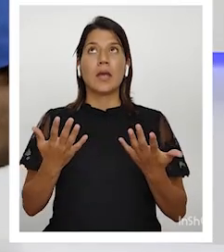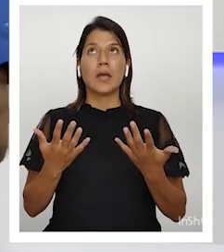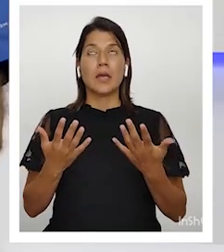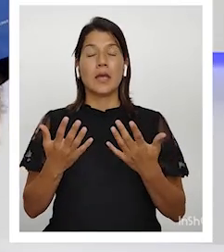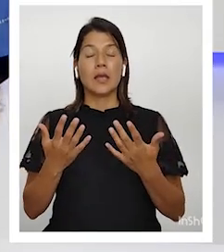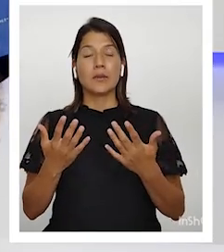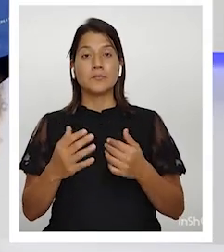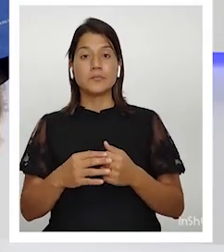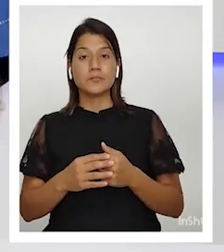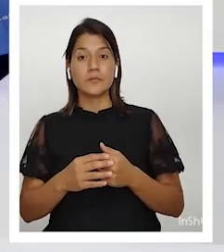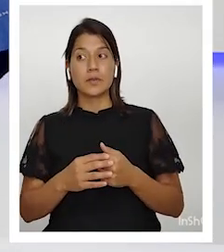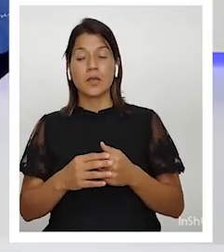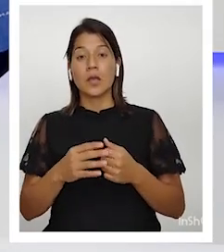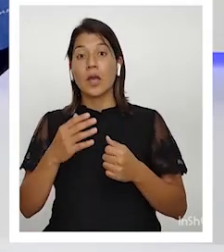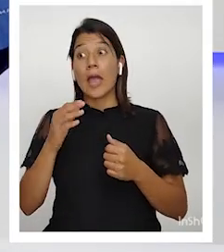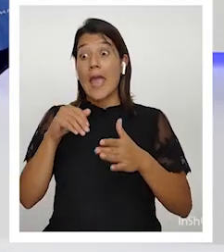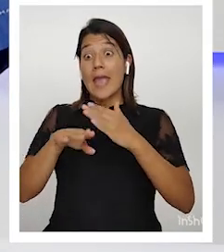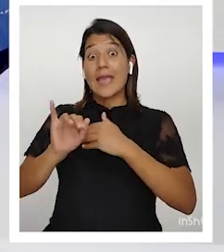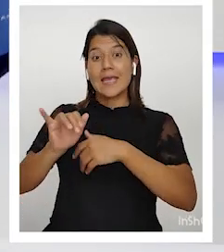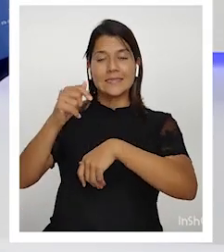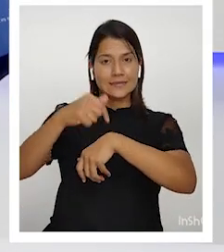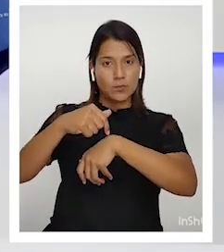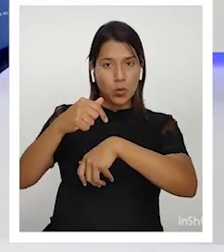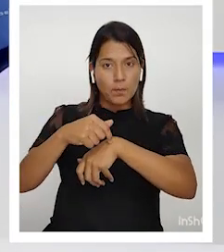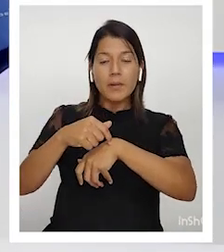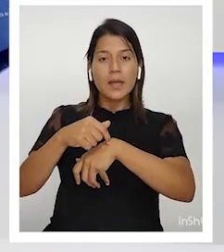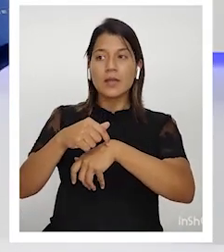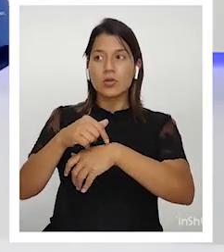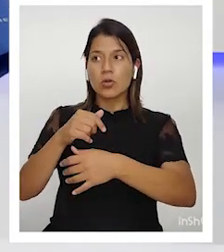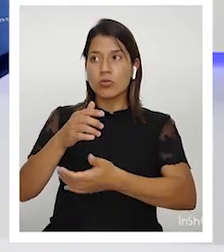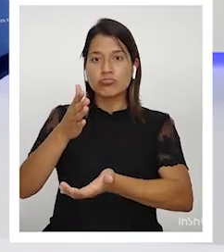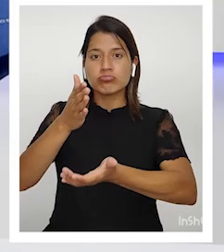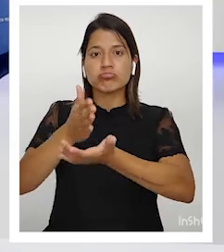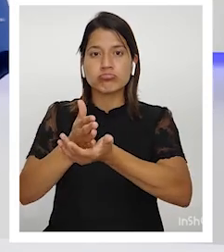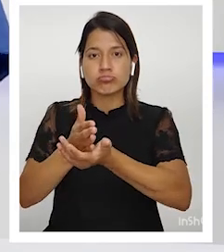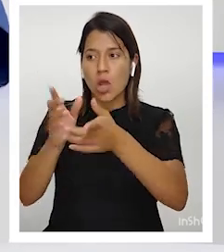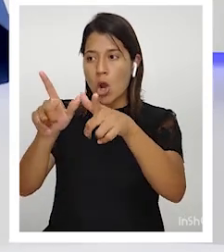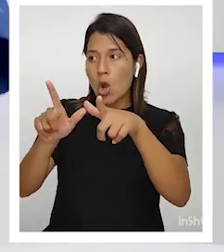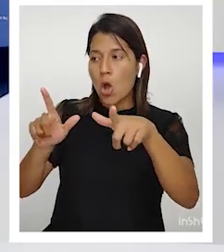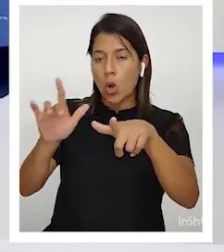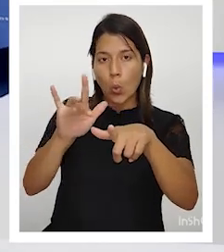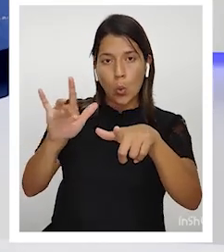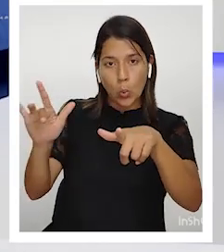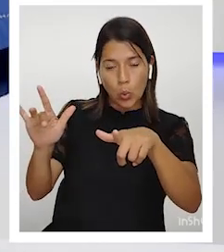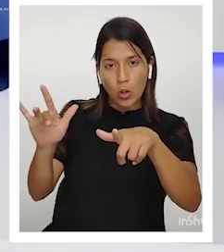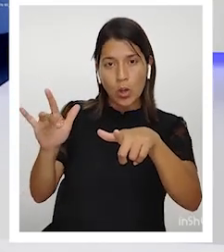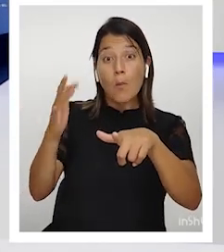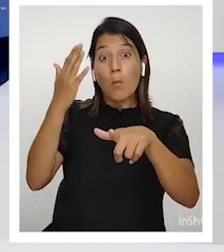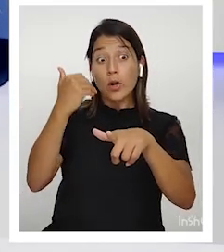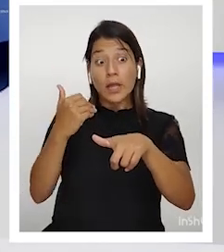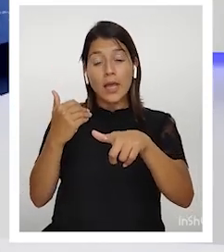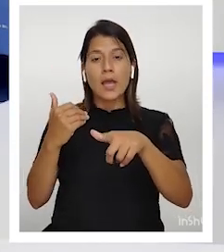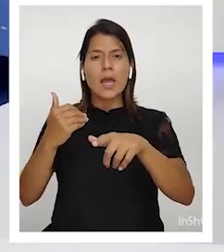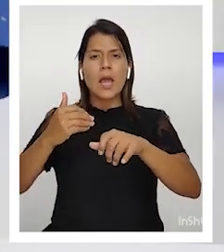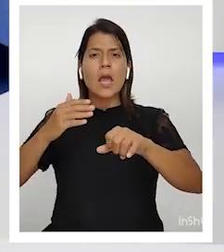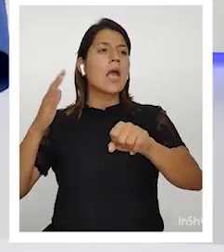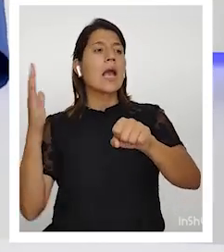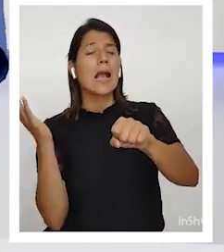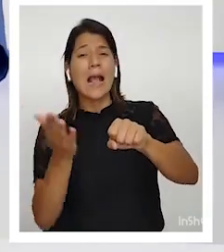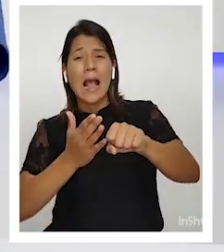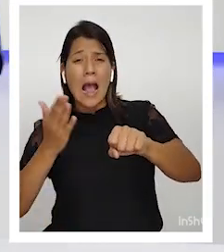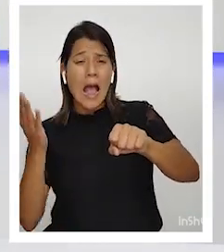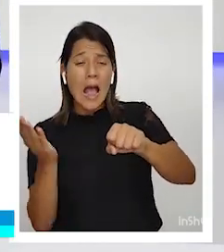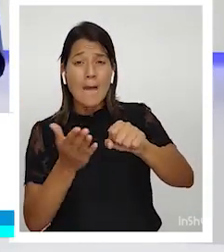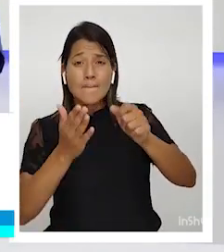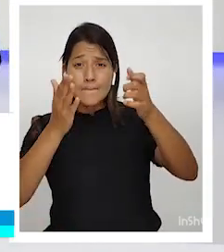No solamente se habían acabado las tierras baldías, que se llamaban, donde los campesinos que se quedaban sin tierra, cogían la carreta